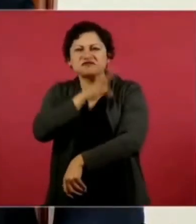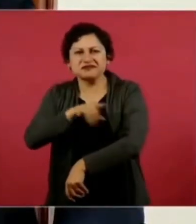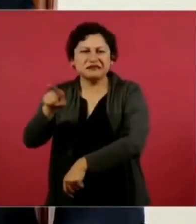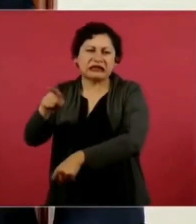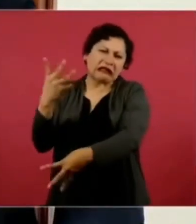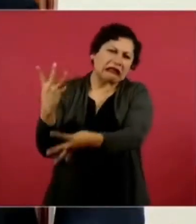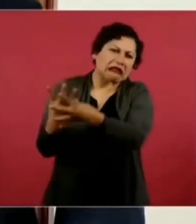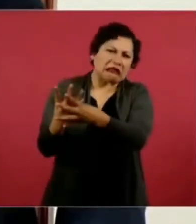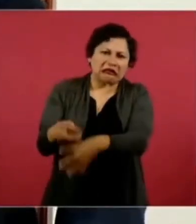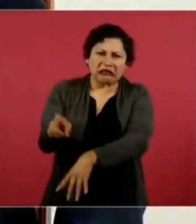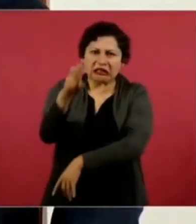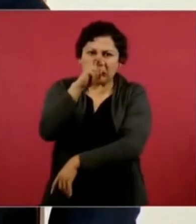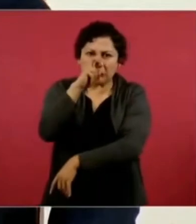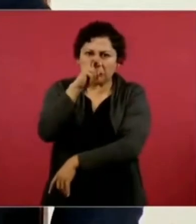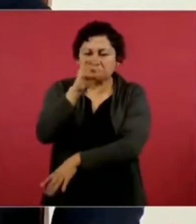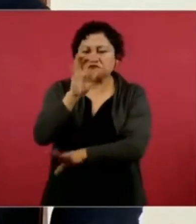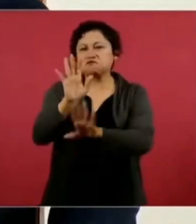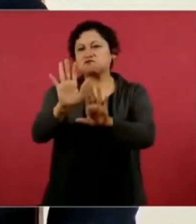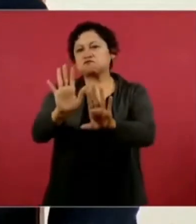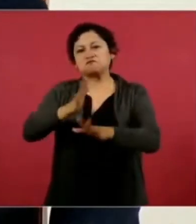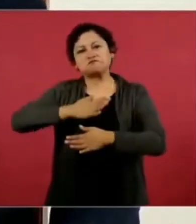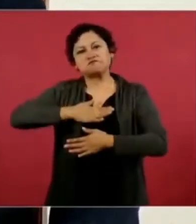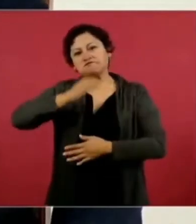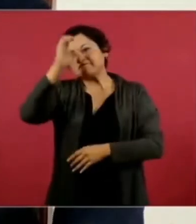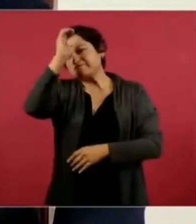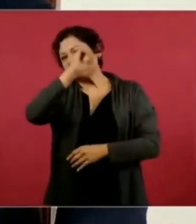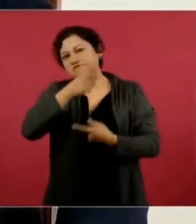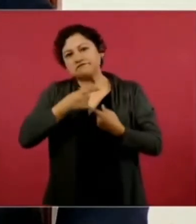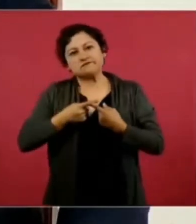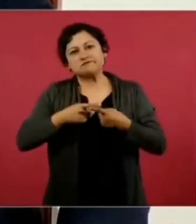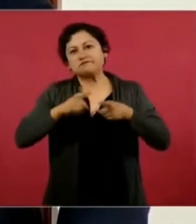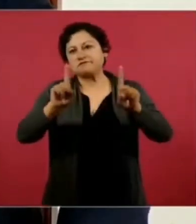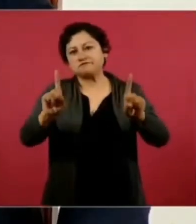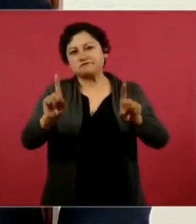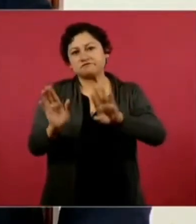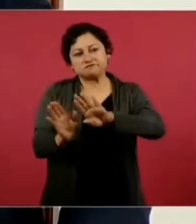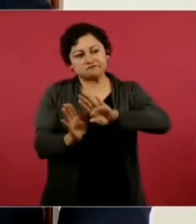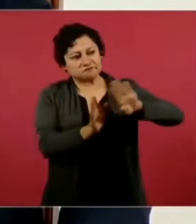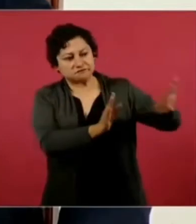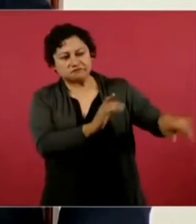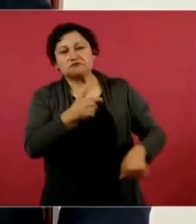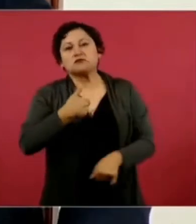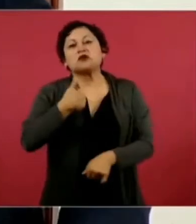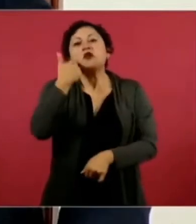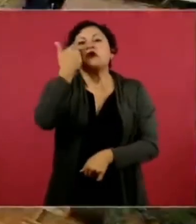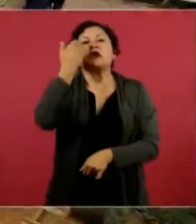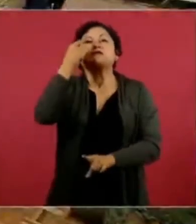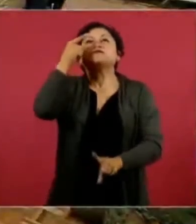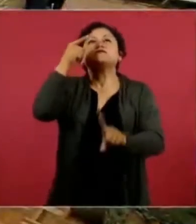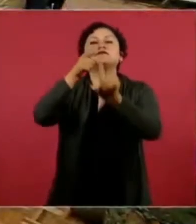La paz, la tranquilidad, el bienestar son frutos de la justicia.